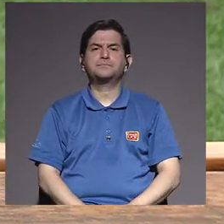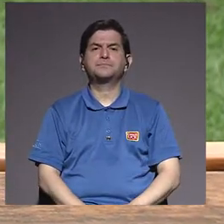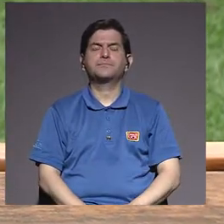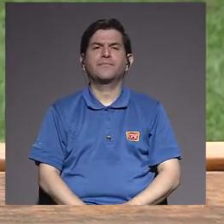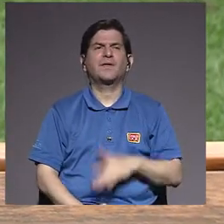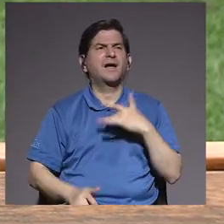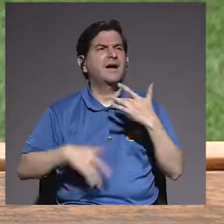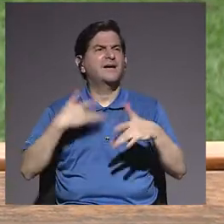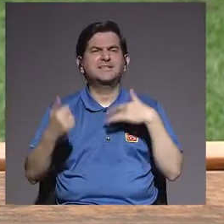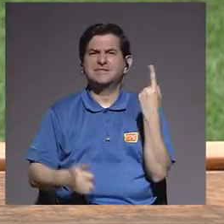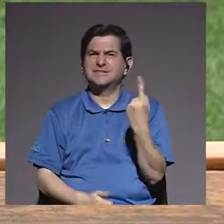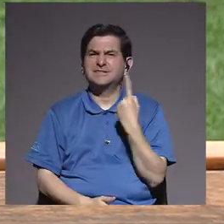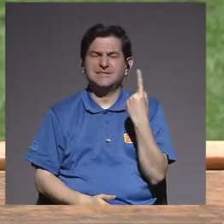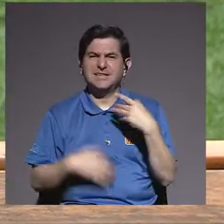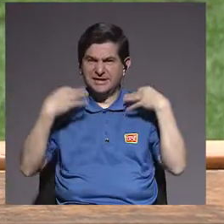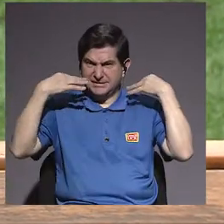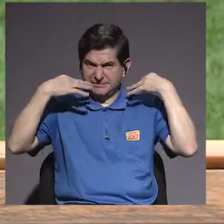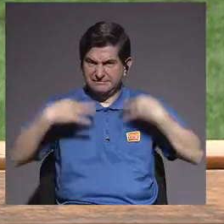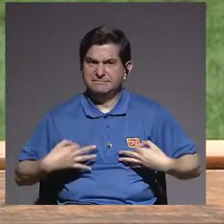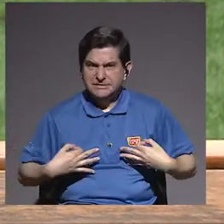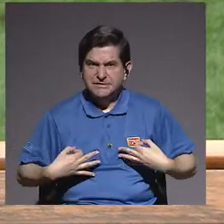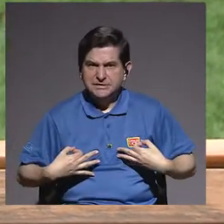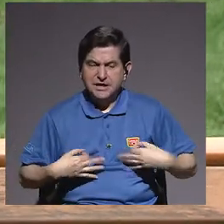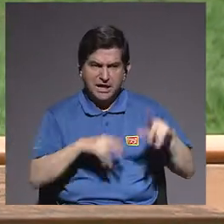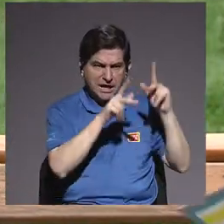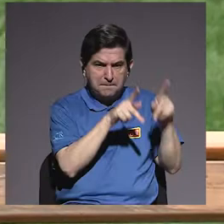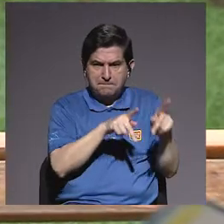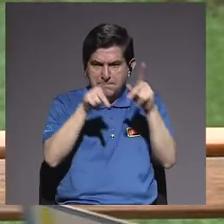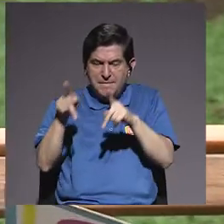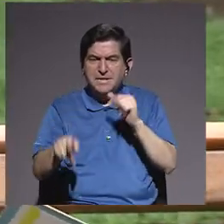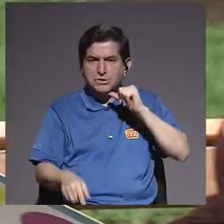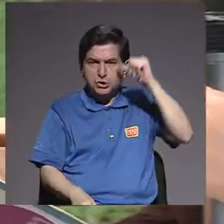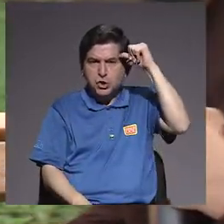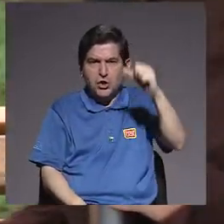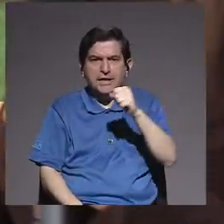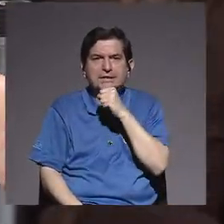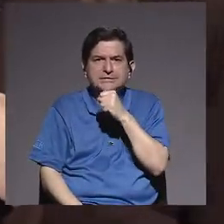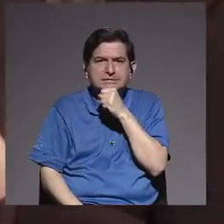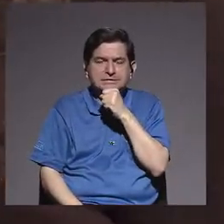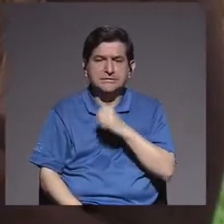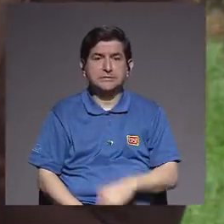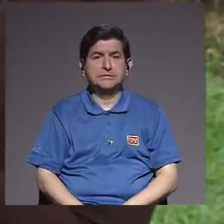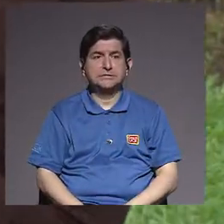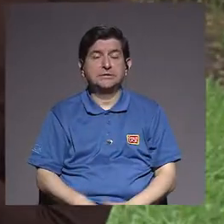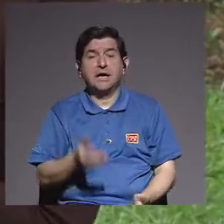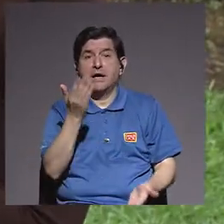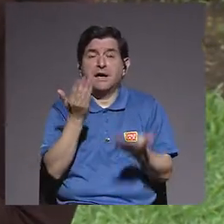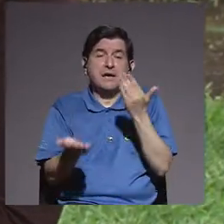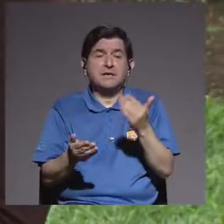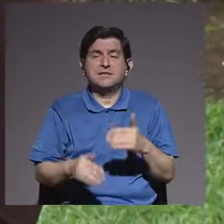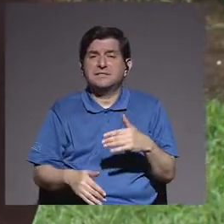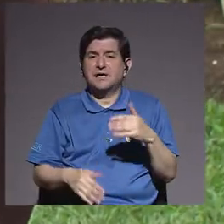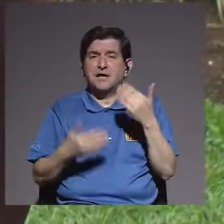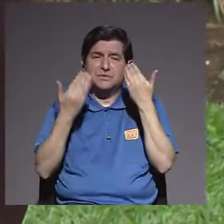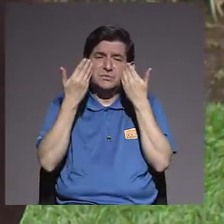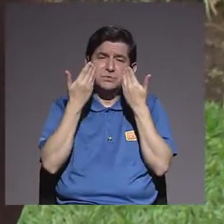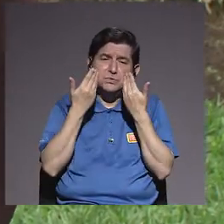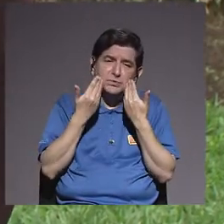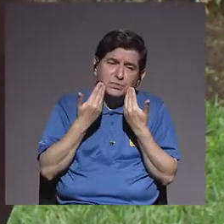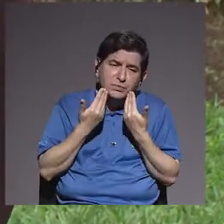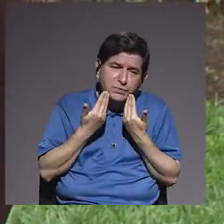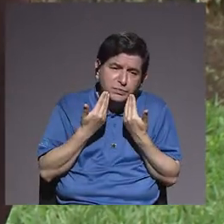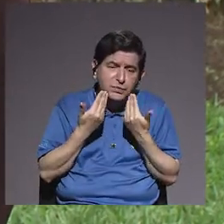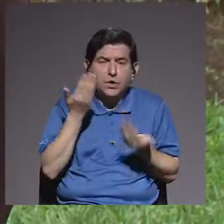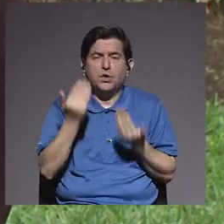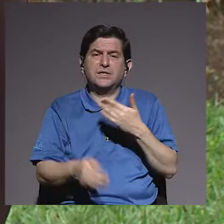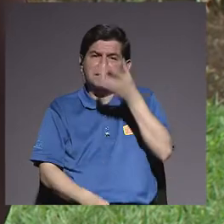El sentirse solos físicamente, estas personas, las personas adultas mayores, pues, ¿puede hacer que se sientan más bien más tristes e incluso